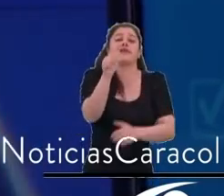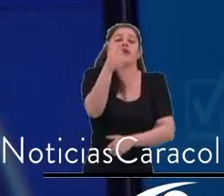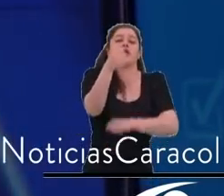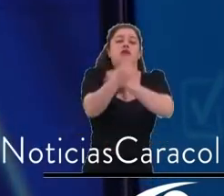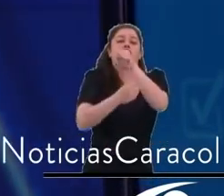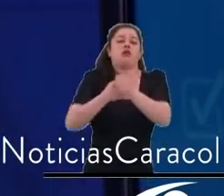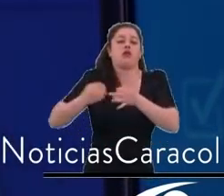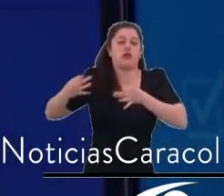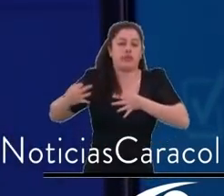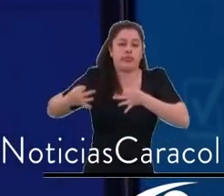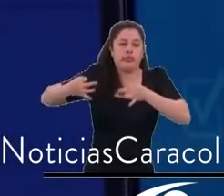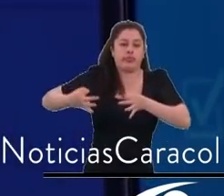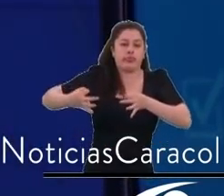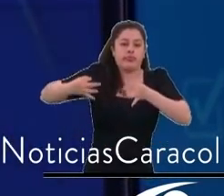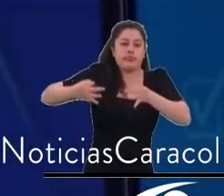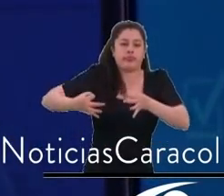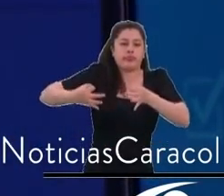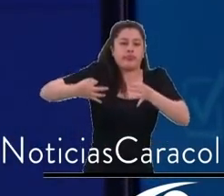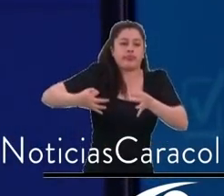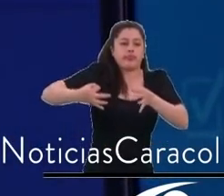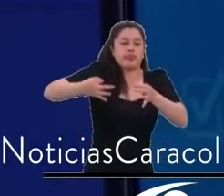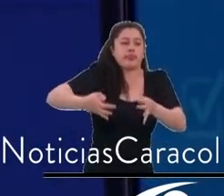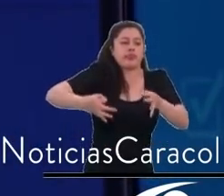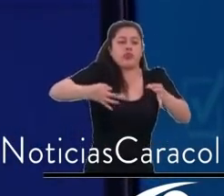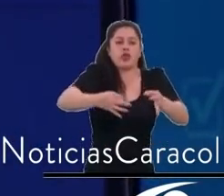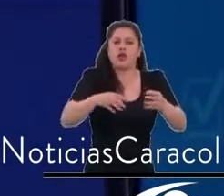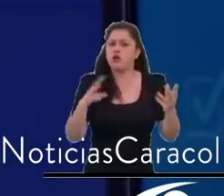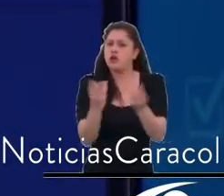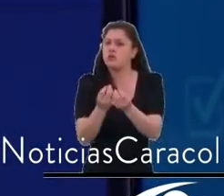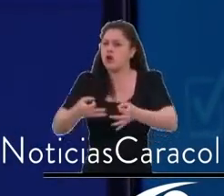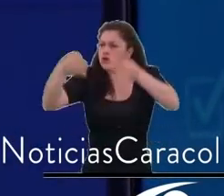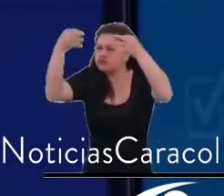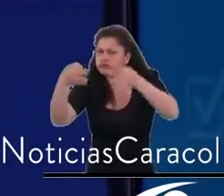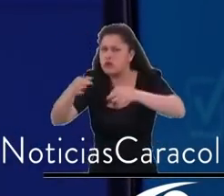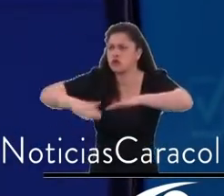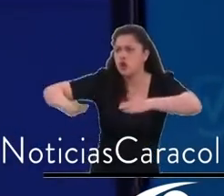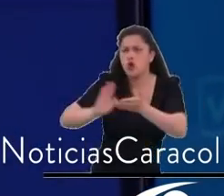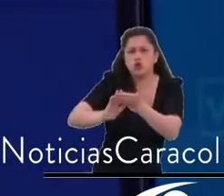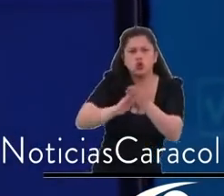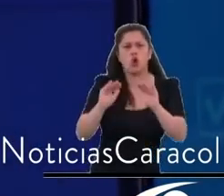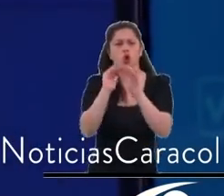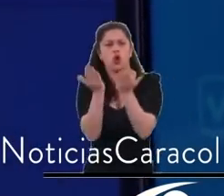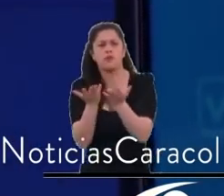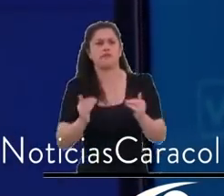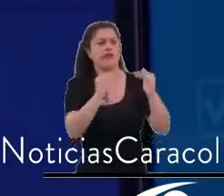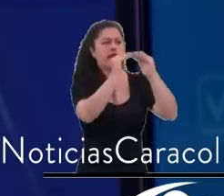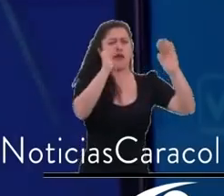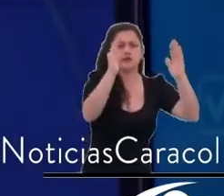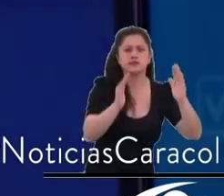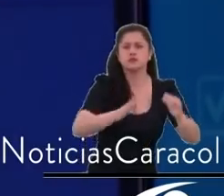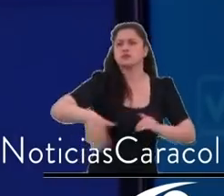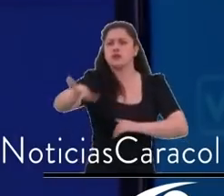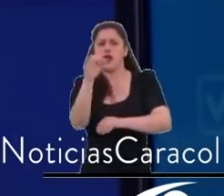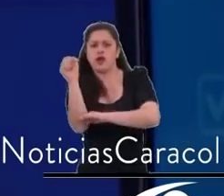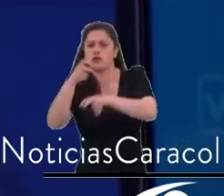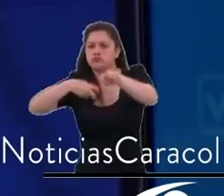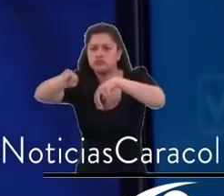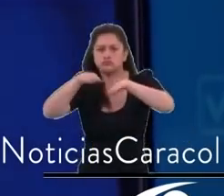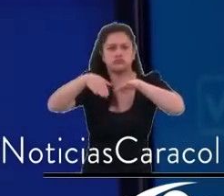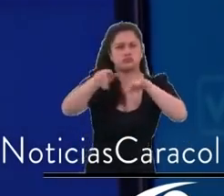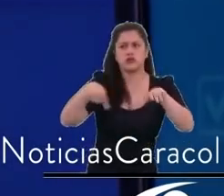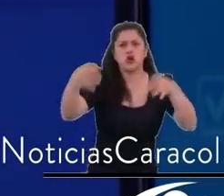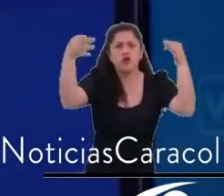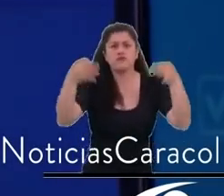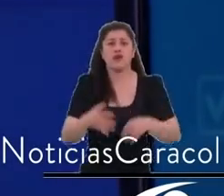oportunidades, hace falta vivienda digna, necesitamos metro, más metro, mejor movilidad. 10 años discutiendo,